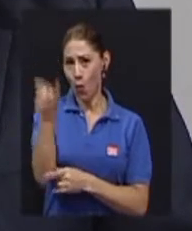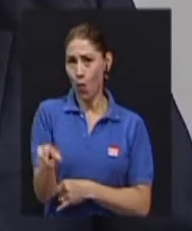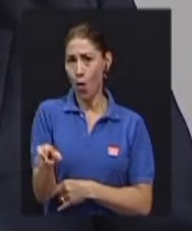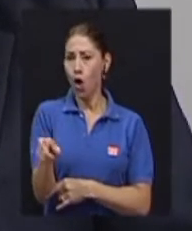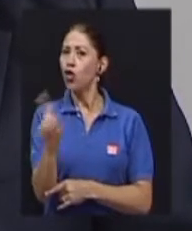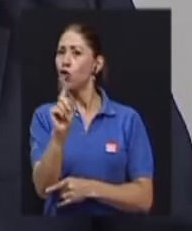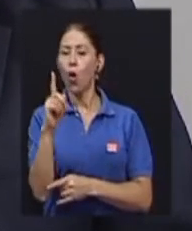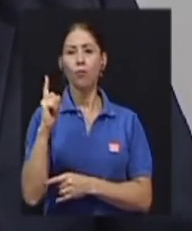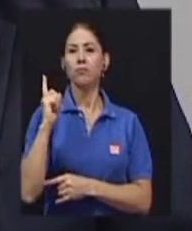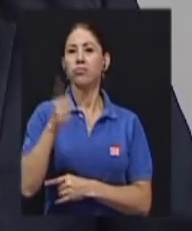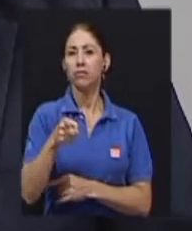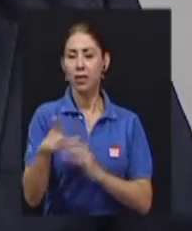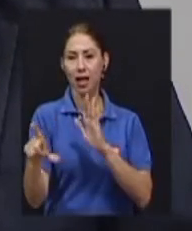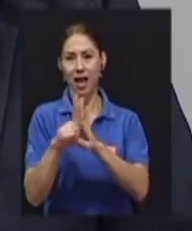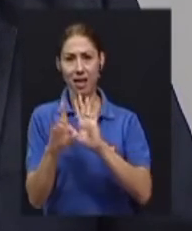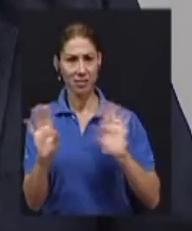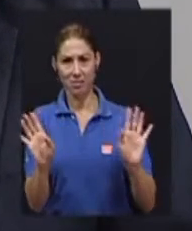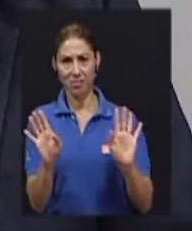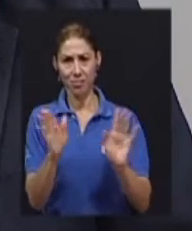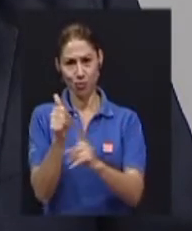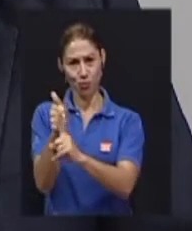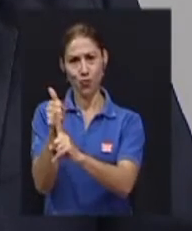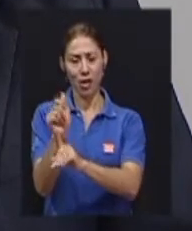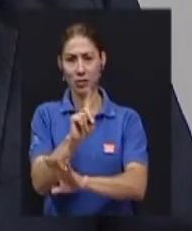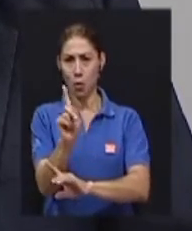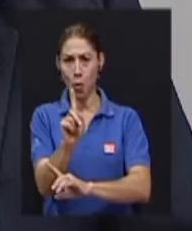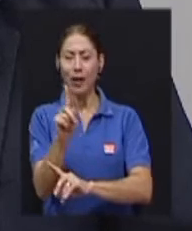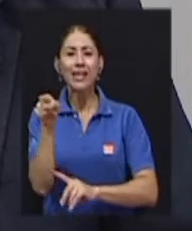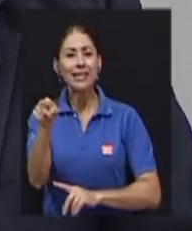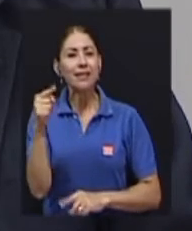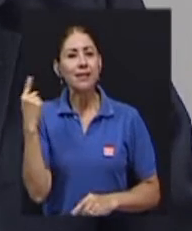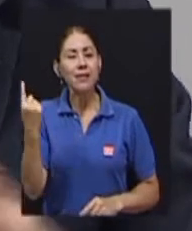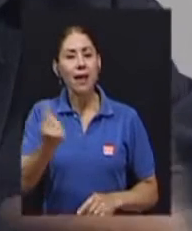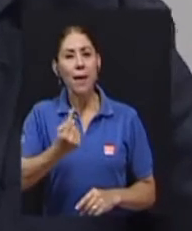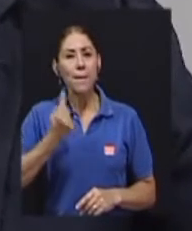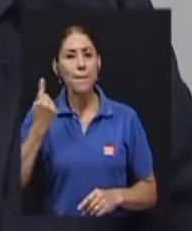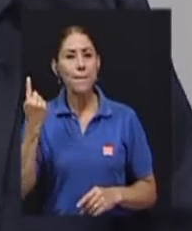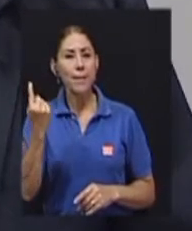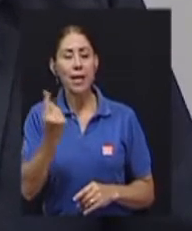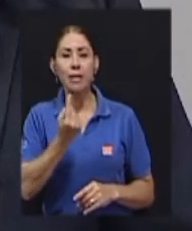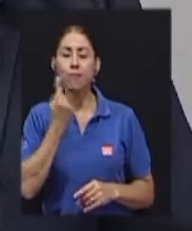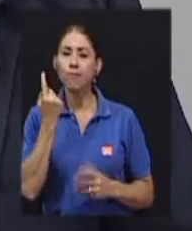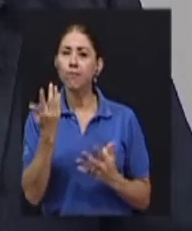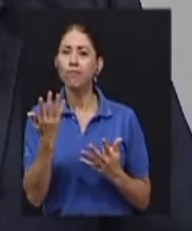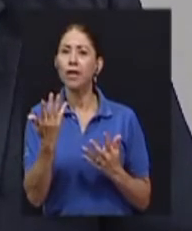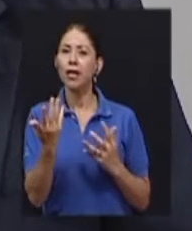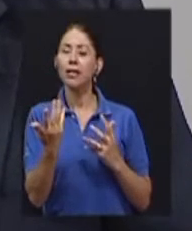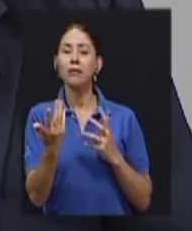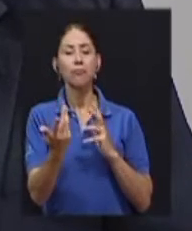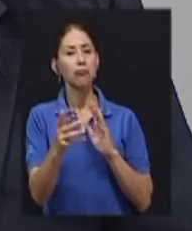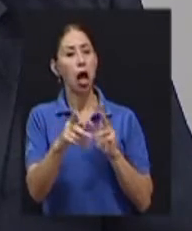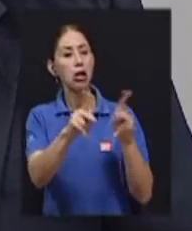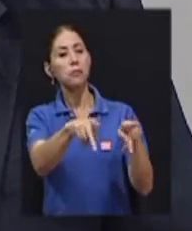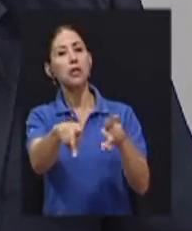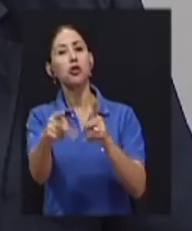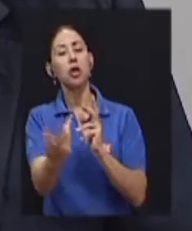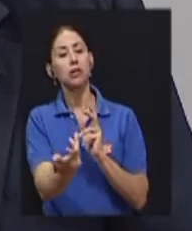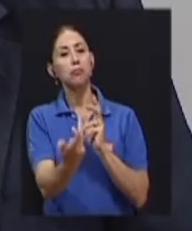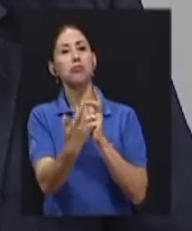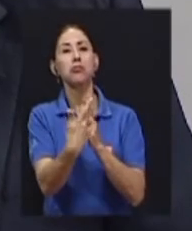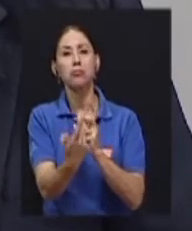leyes, sino que siempre se adaptaba a las personas, según las